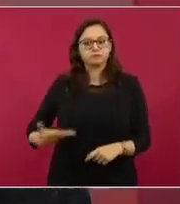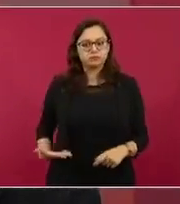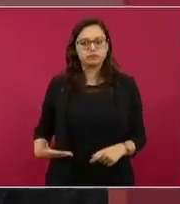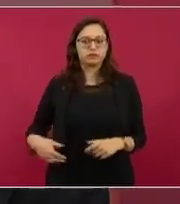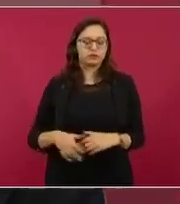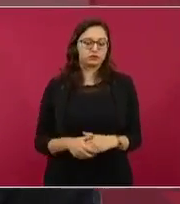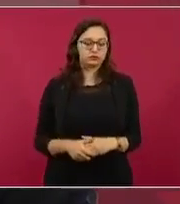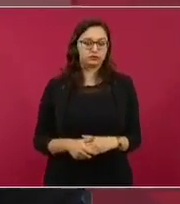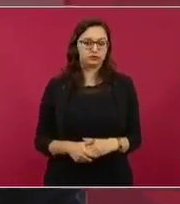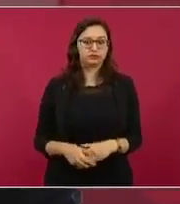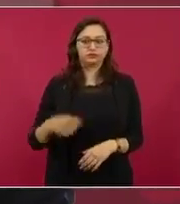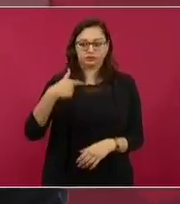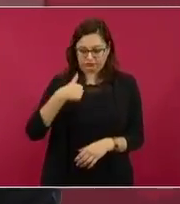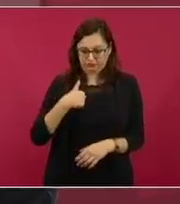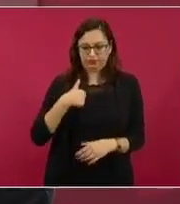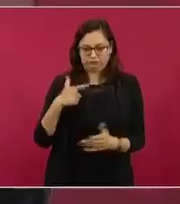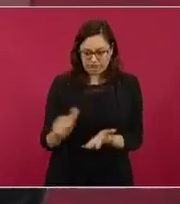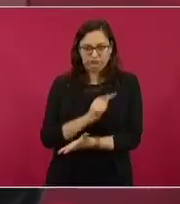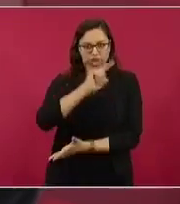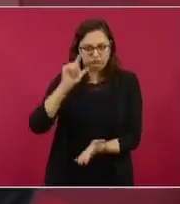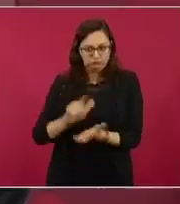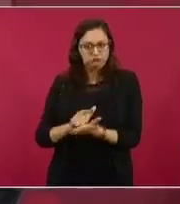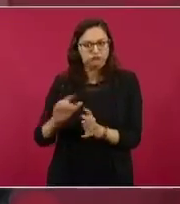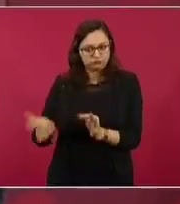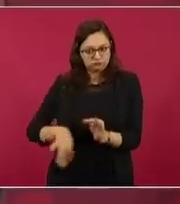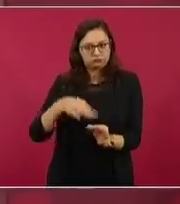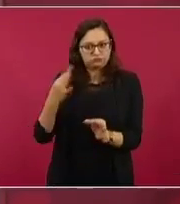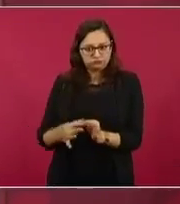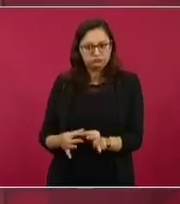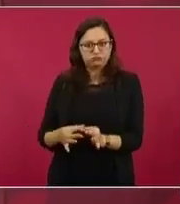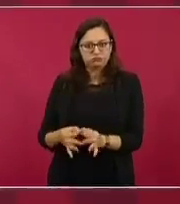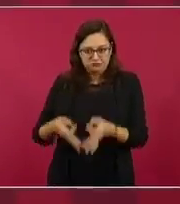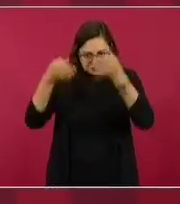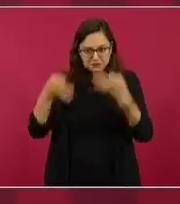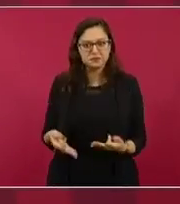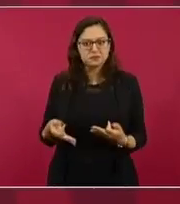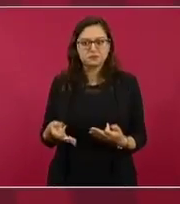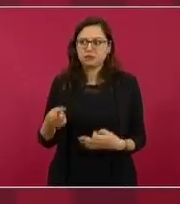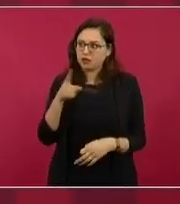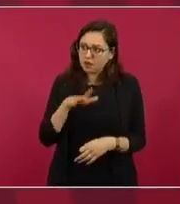legal y legítimo. legítimamente